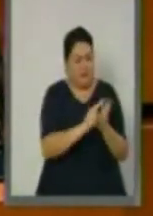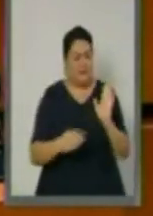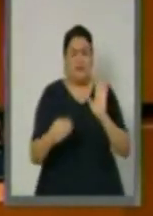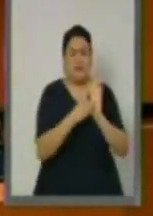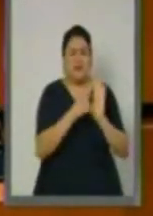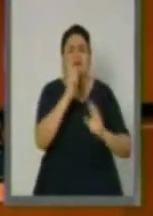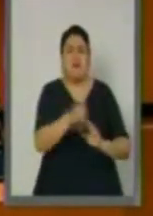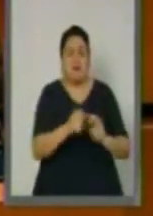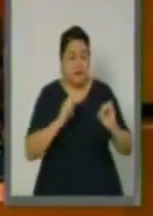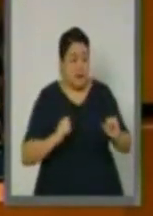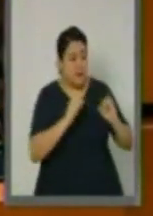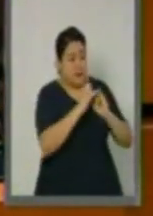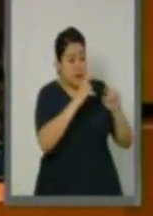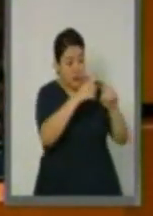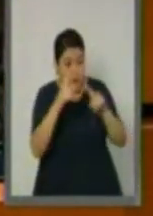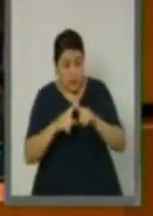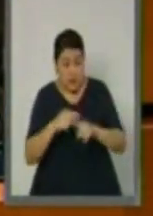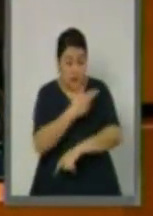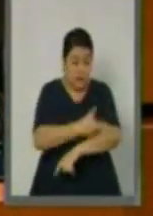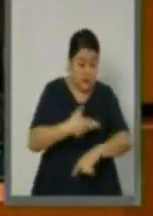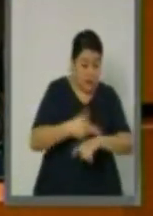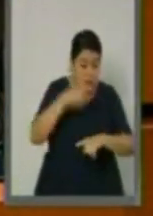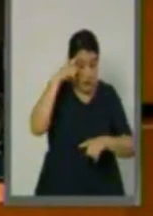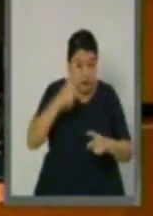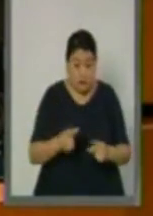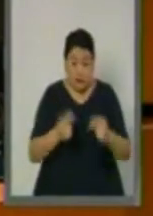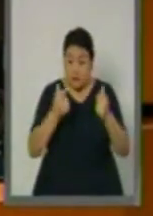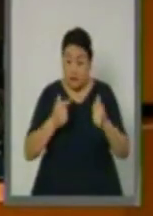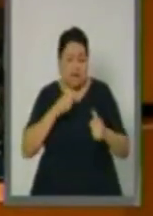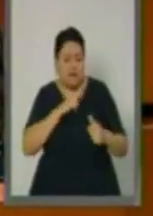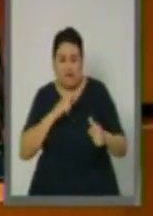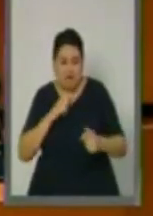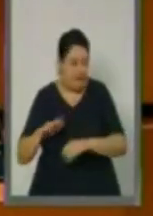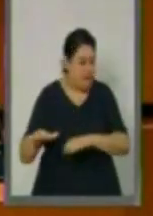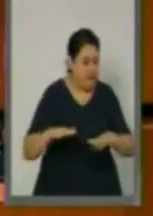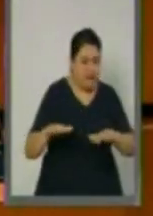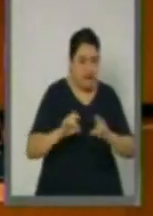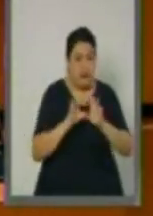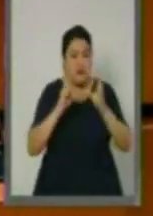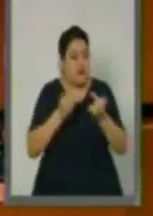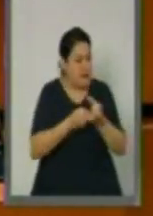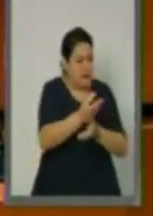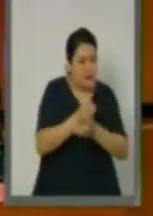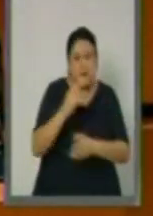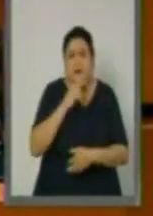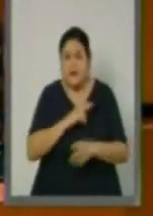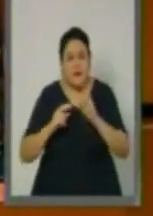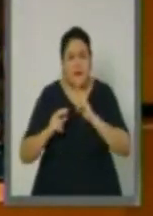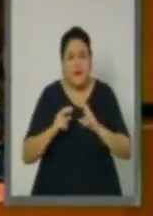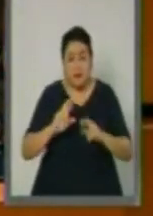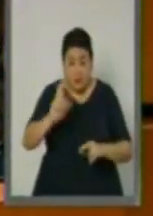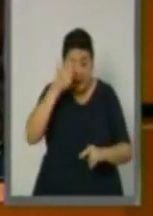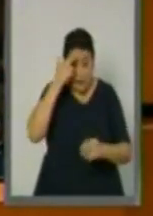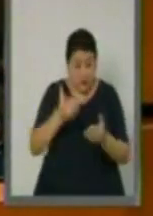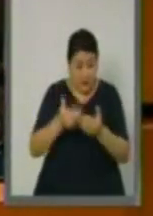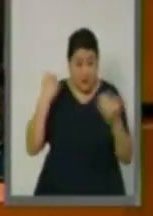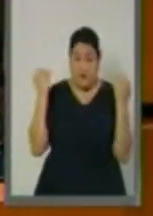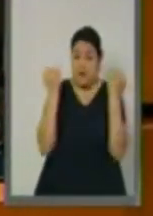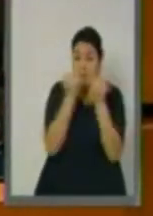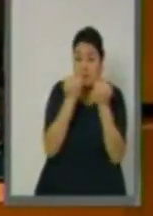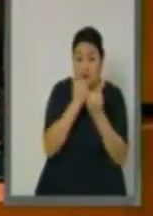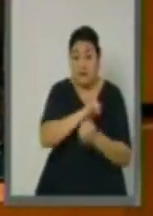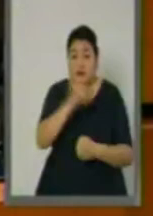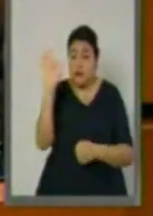tanto de instituciones como de operaciones para el manejo de eventos perturbadores, esto en asociación con actores tanto a nivel